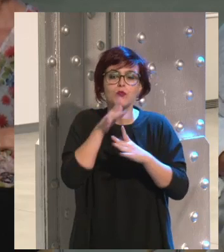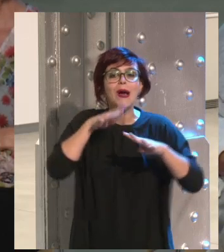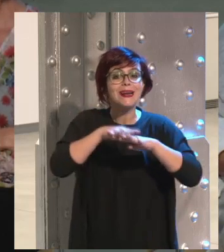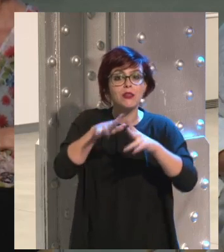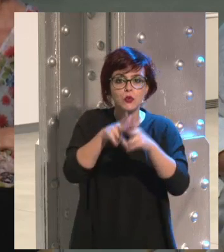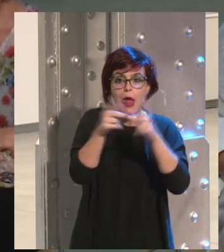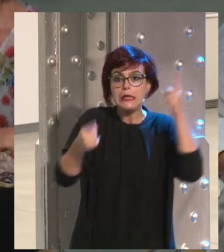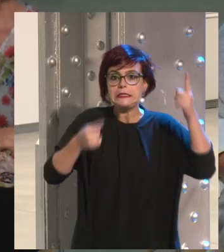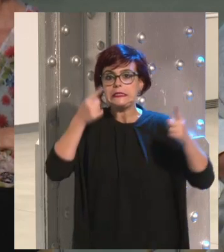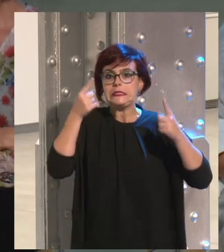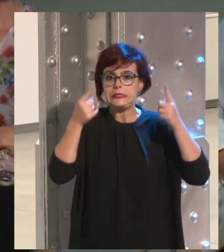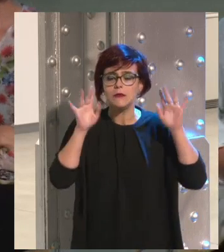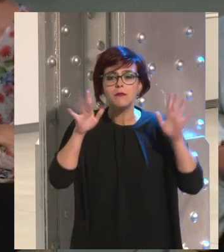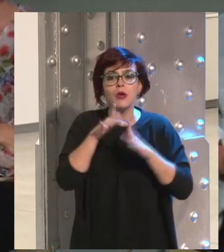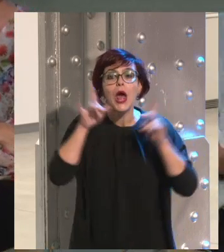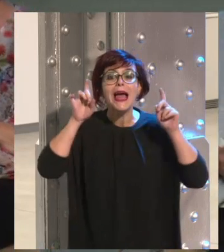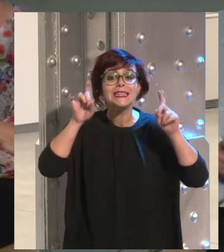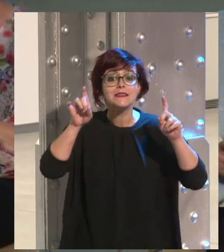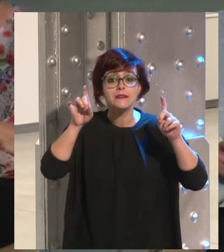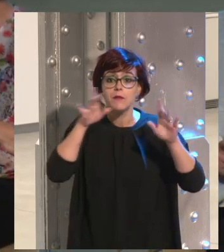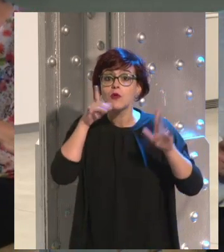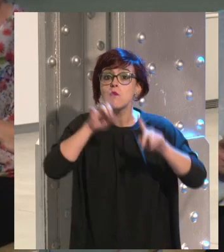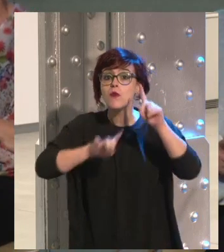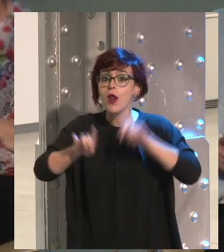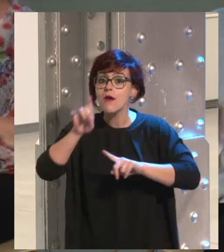qué redes sociales, pero ¿quién enseña a los padres?